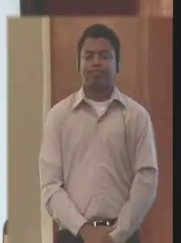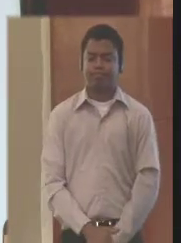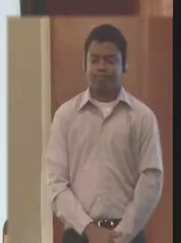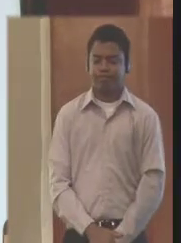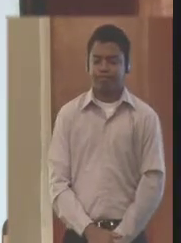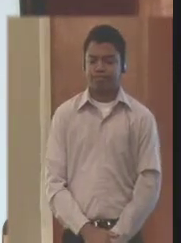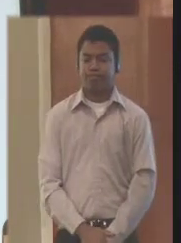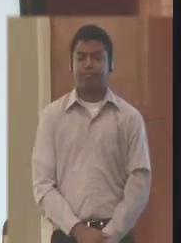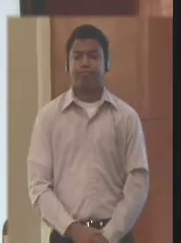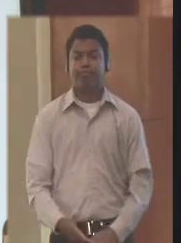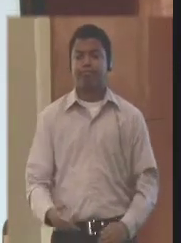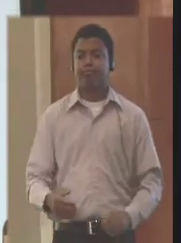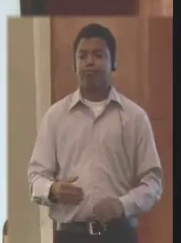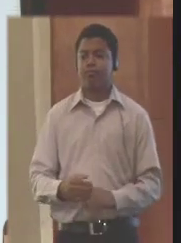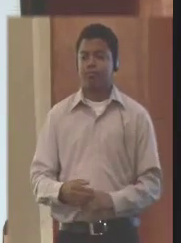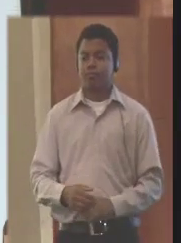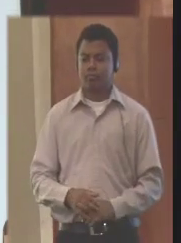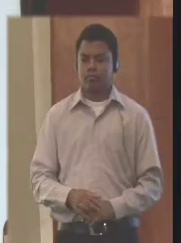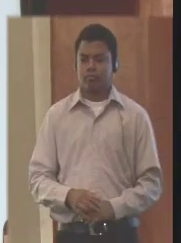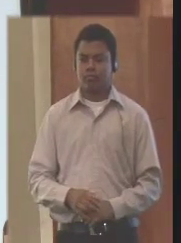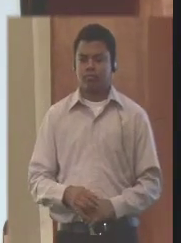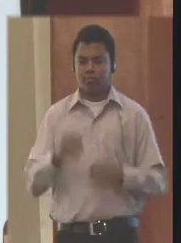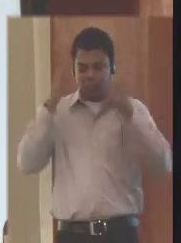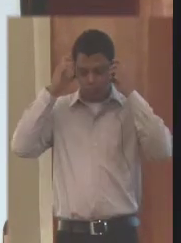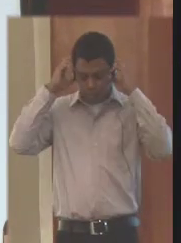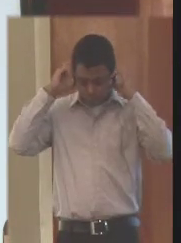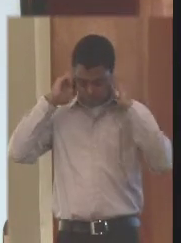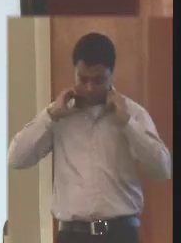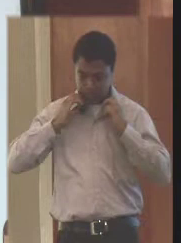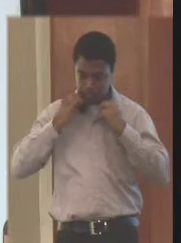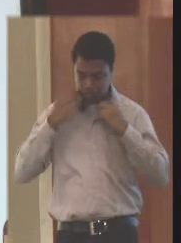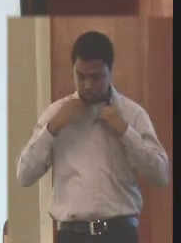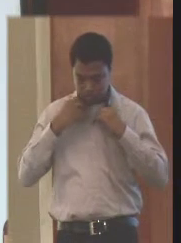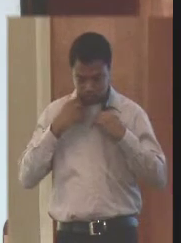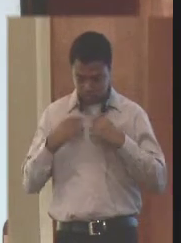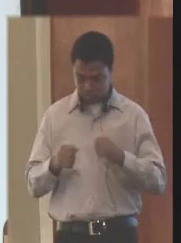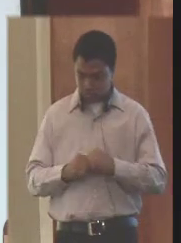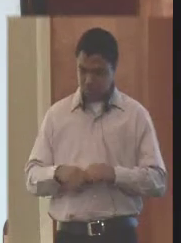Hemos intervenido alrededor de 29 colegios, instituciones educativas,